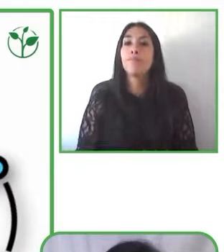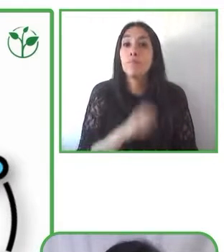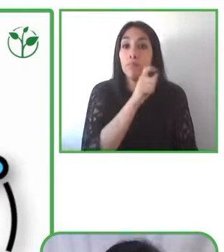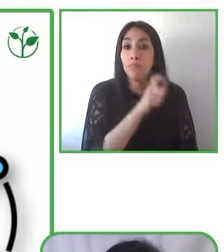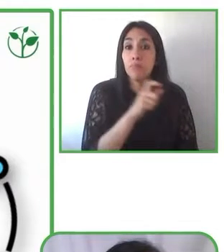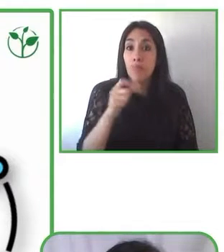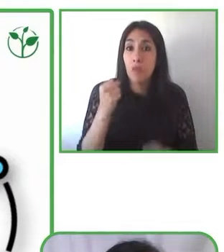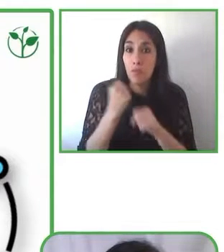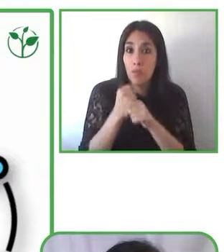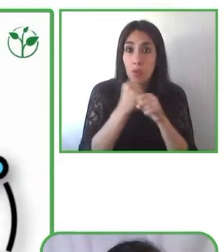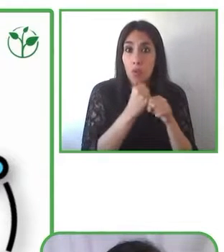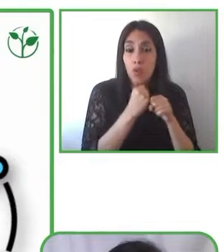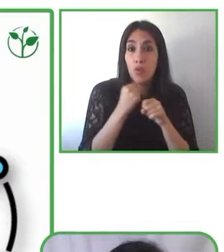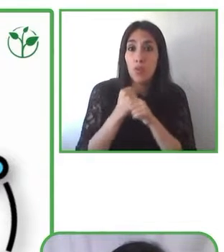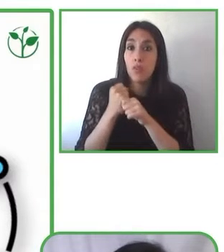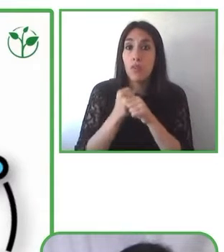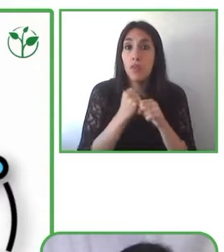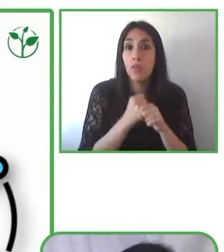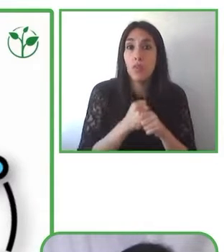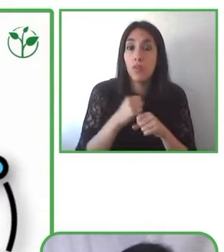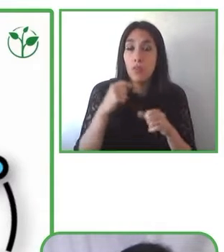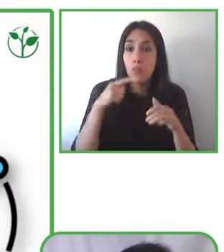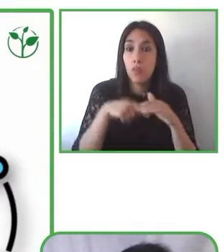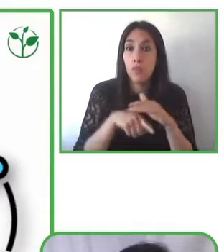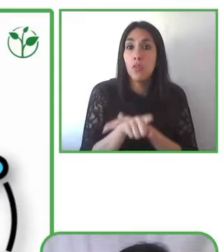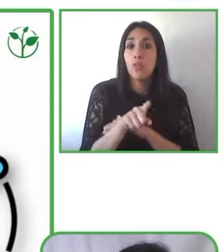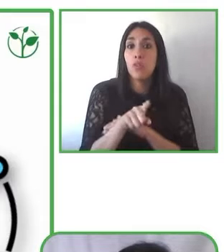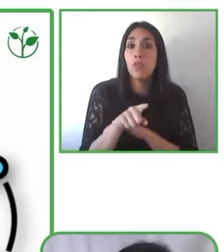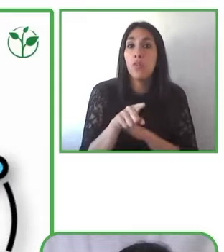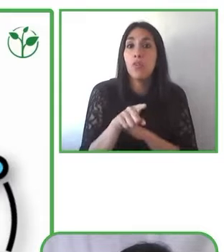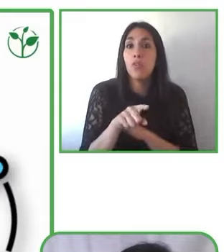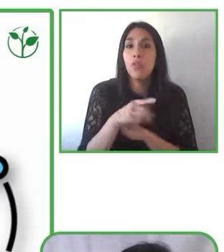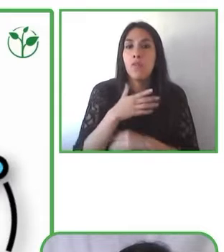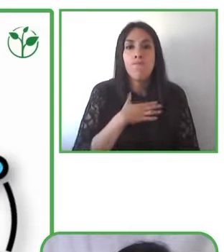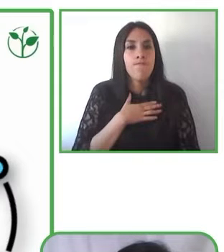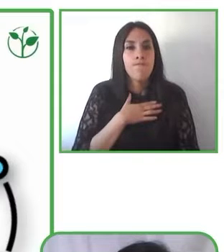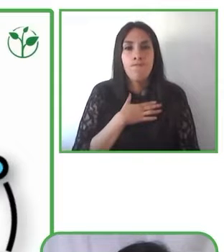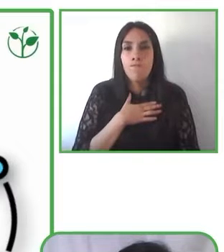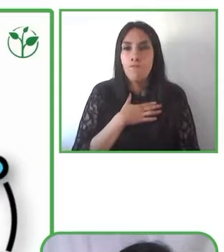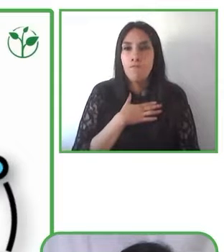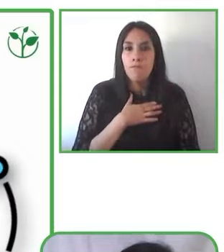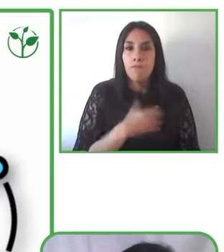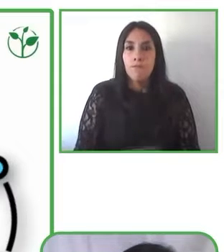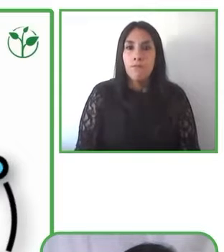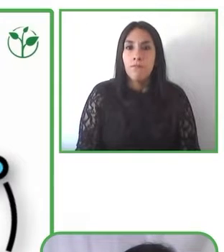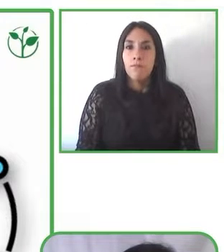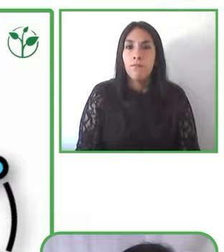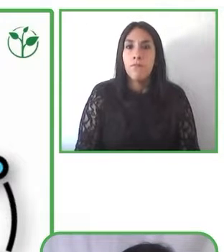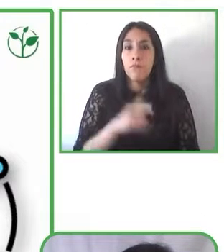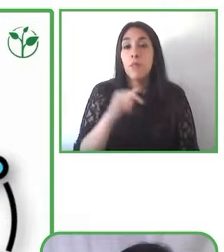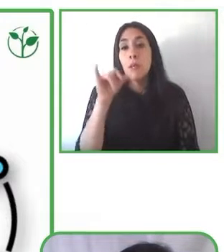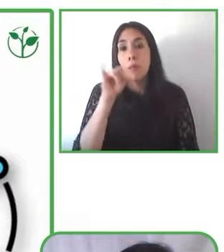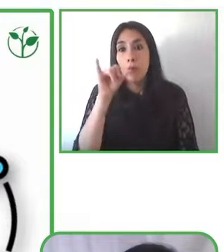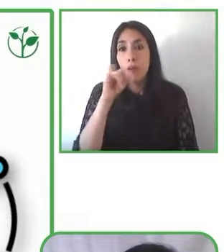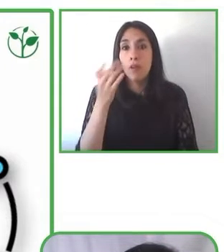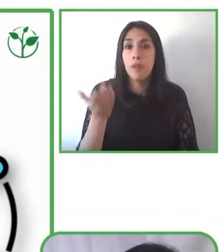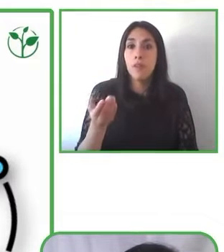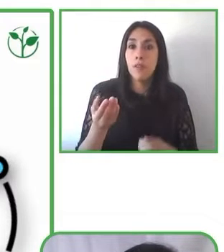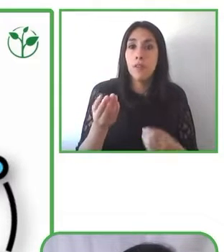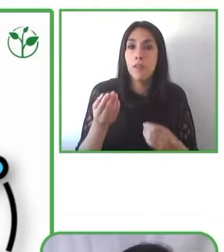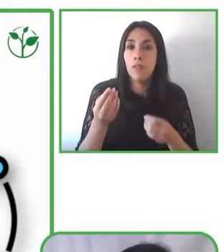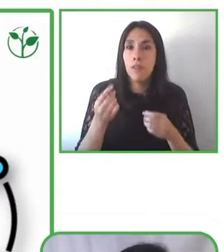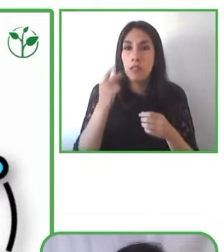una gran satisfacción porque además estamos sembrando para que las nuevas generaciones tengan ya estas